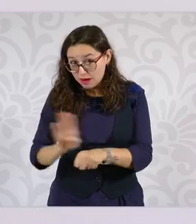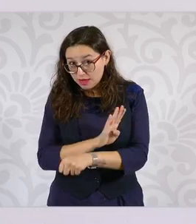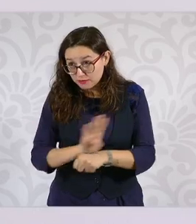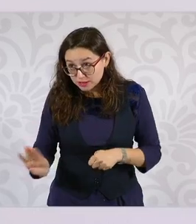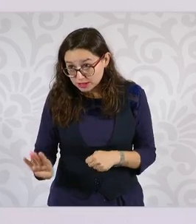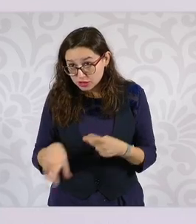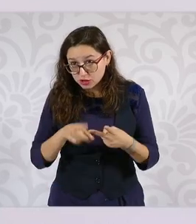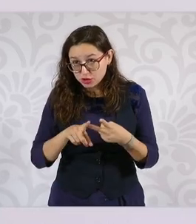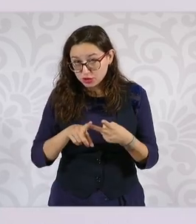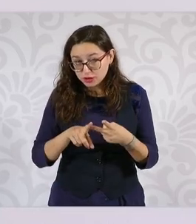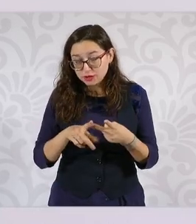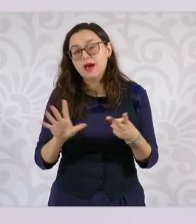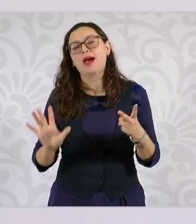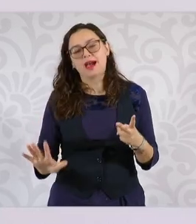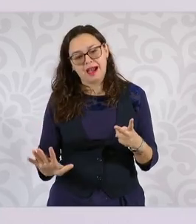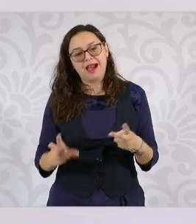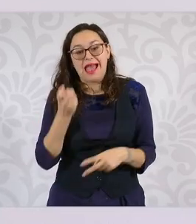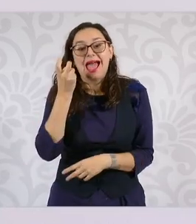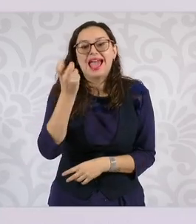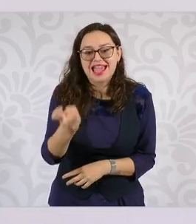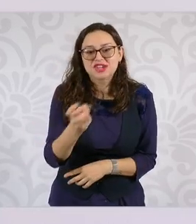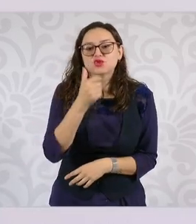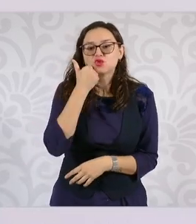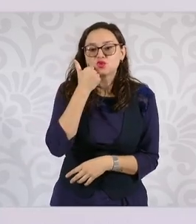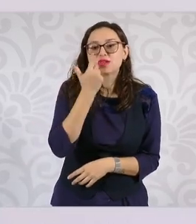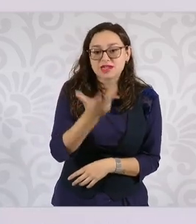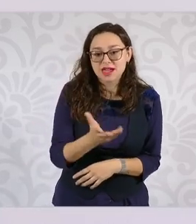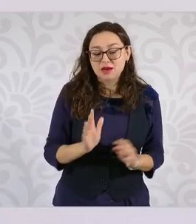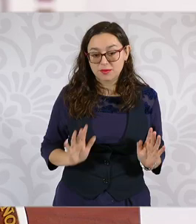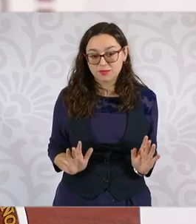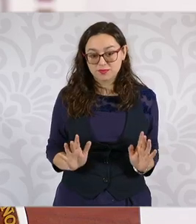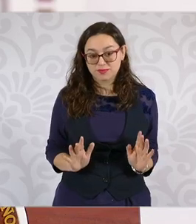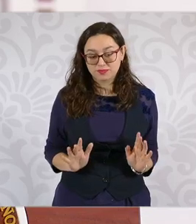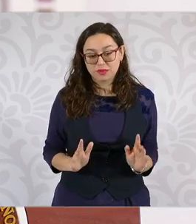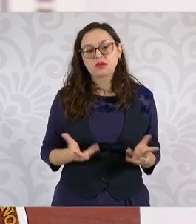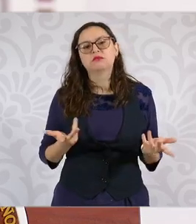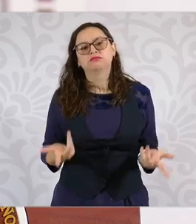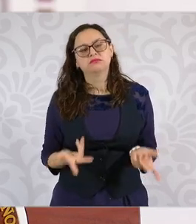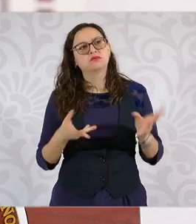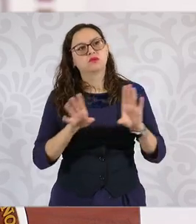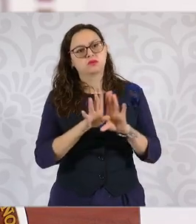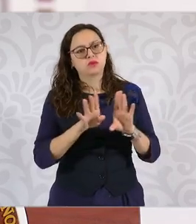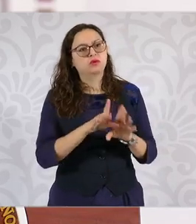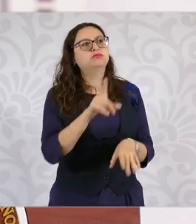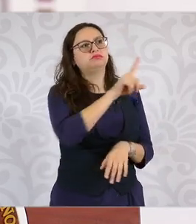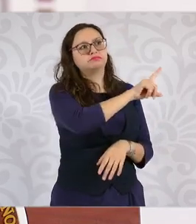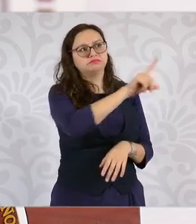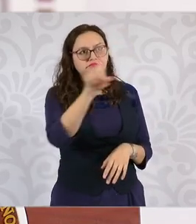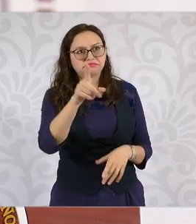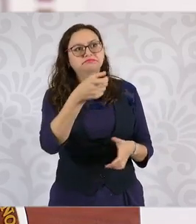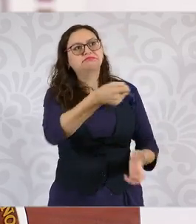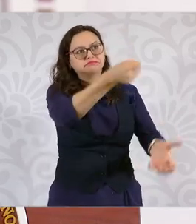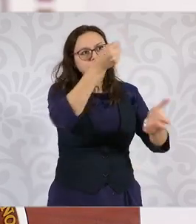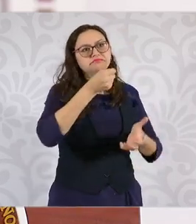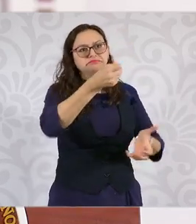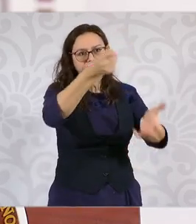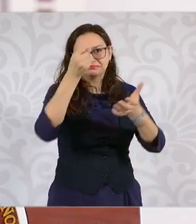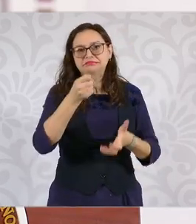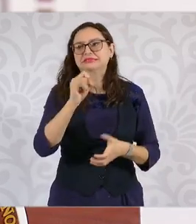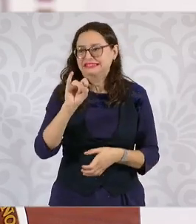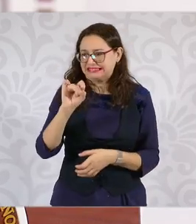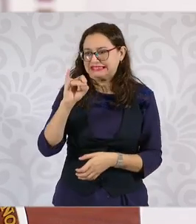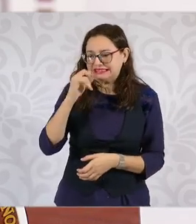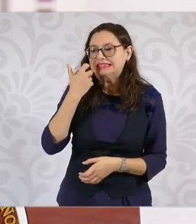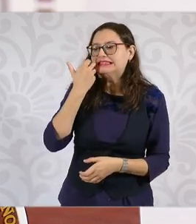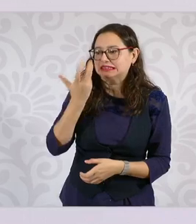Entonces, ¿cómo ordenamos esa inversión a partir de incentivos y de un programa nacional que tenga que ver con el programa